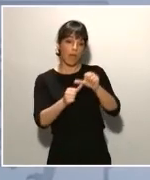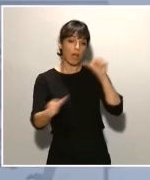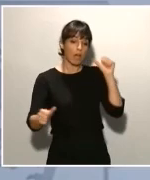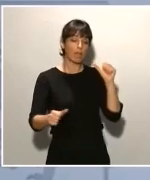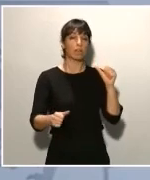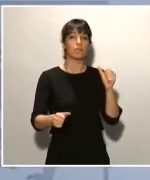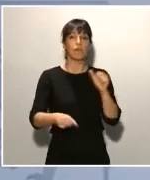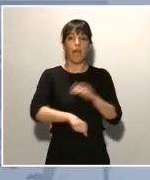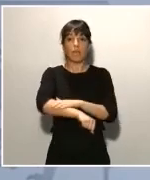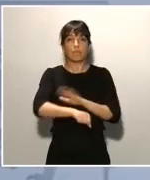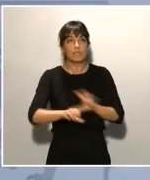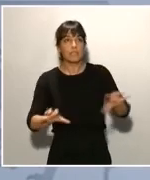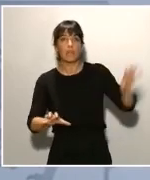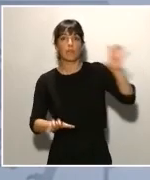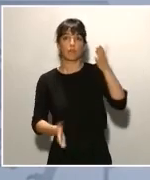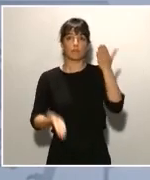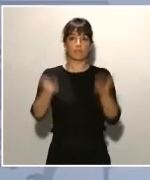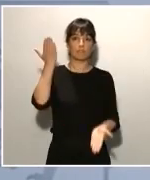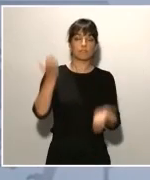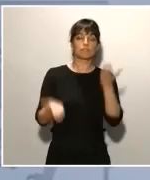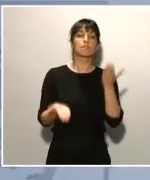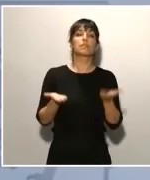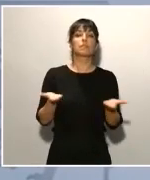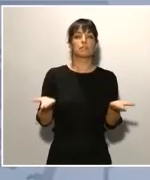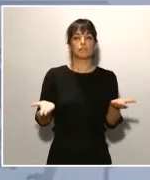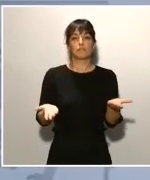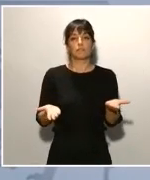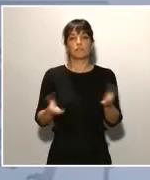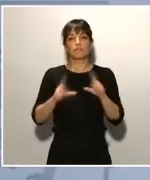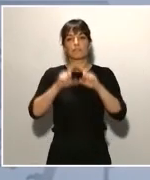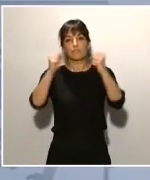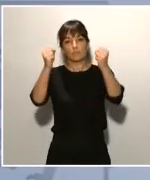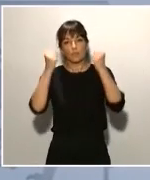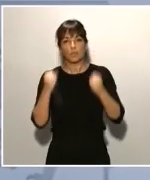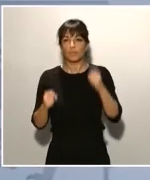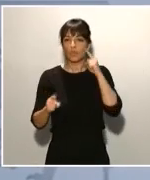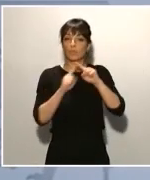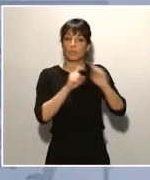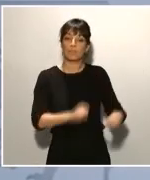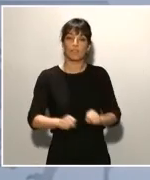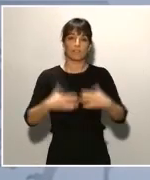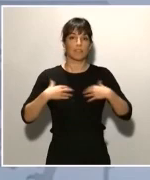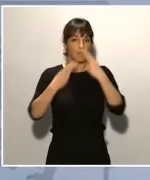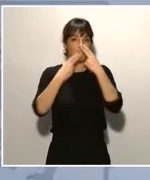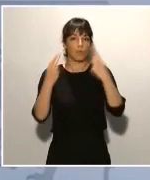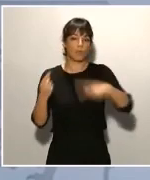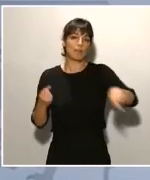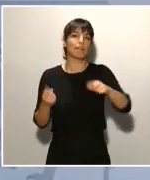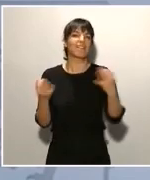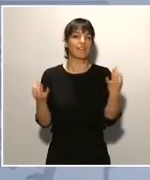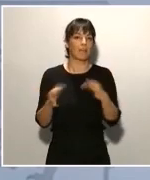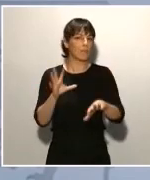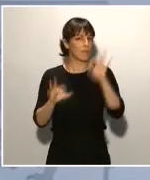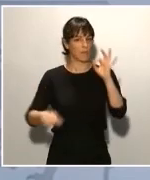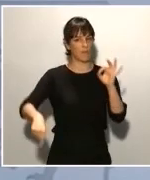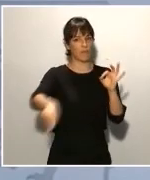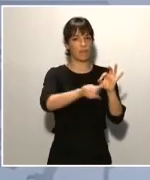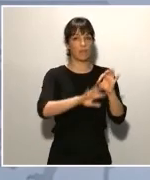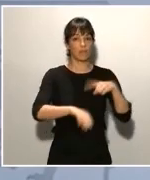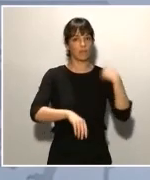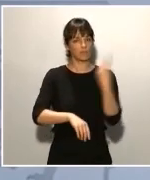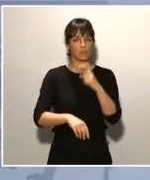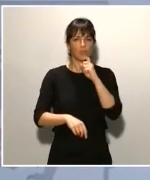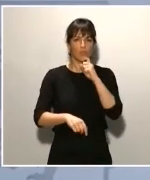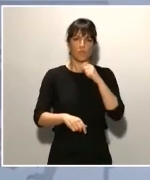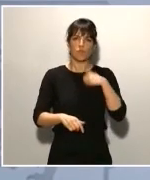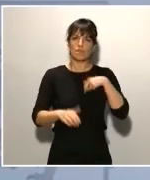administraciones y las distintas instituciones por defender su salud pública. Nosotros, desde luego, lo que estamos haciendo es empeñar todos nuestros